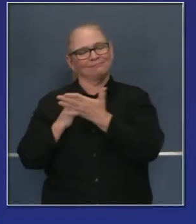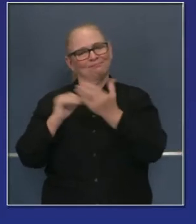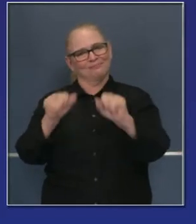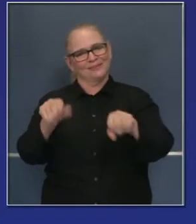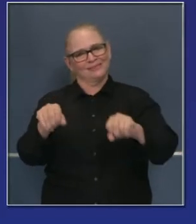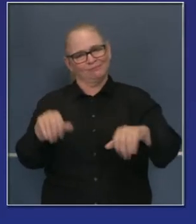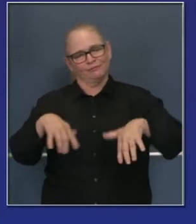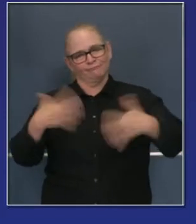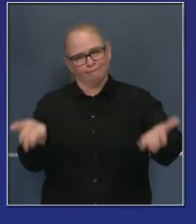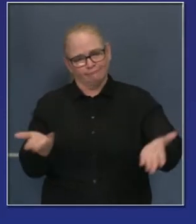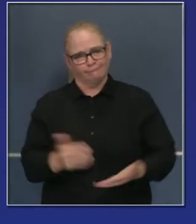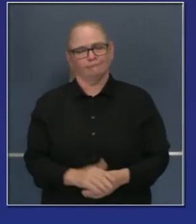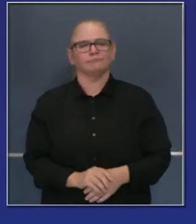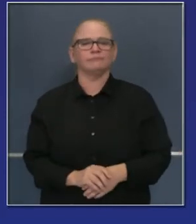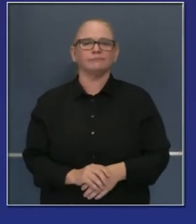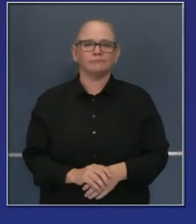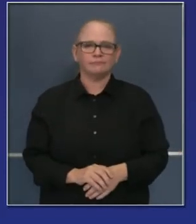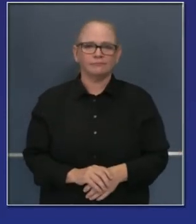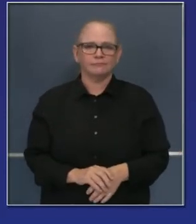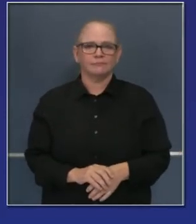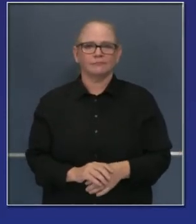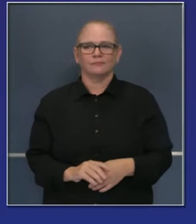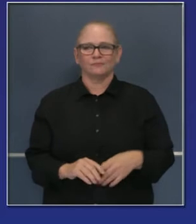tal vez en dos o tres días